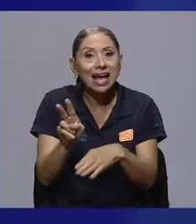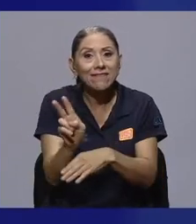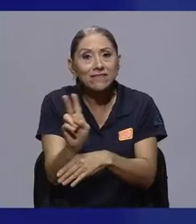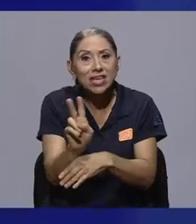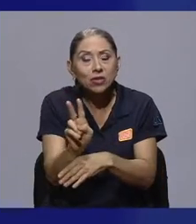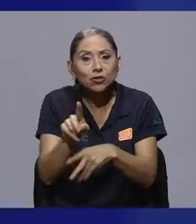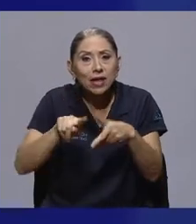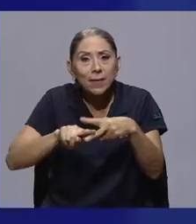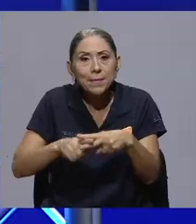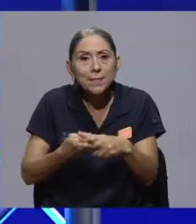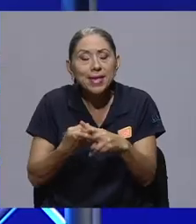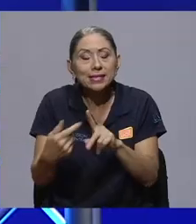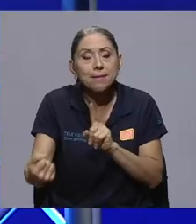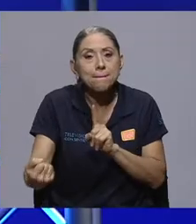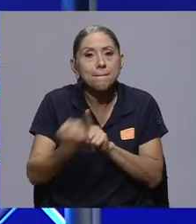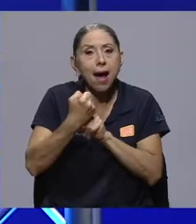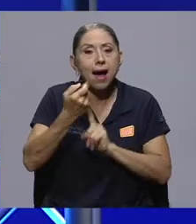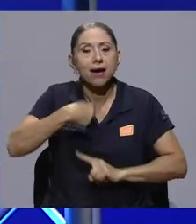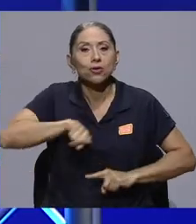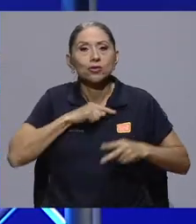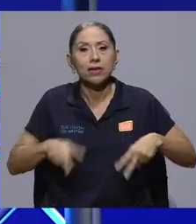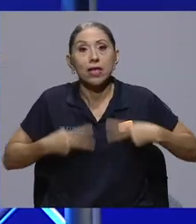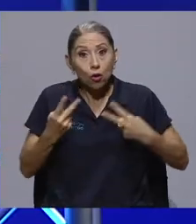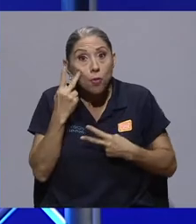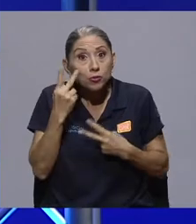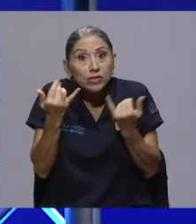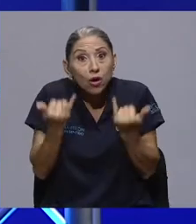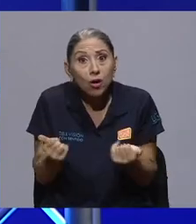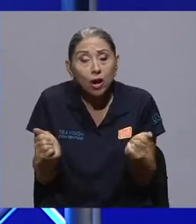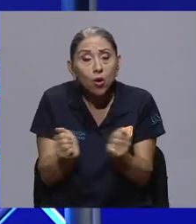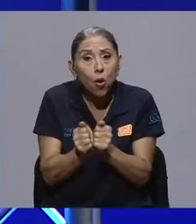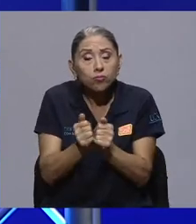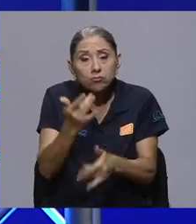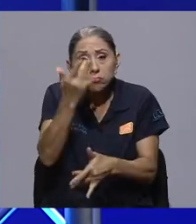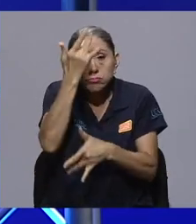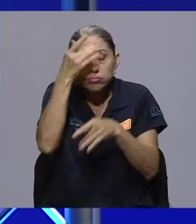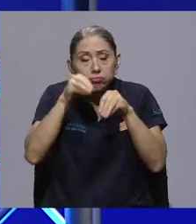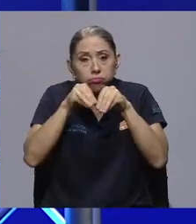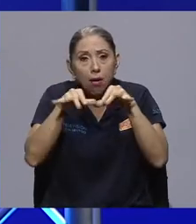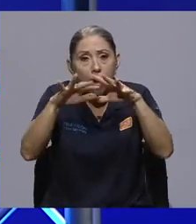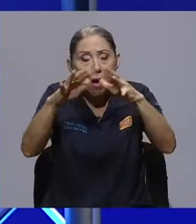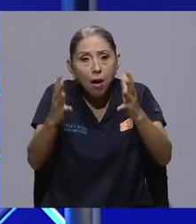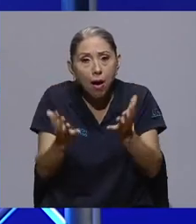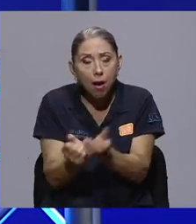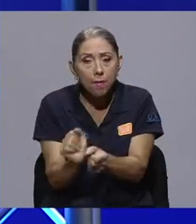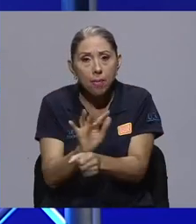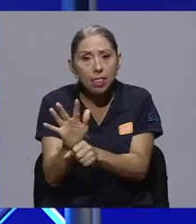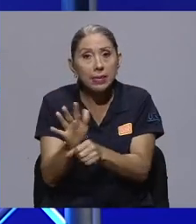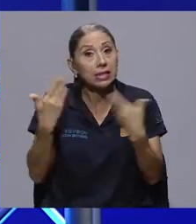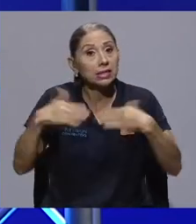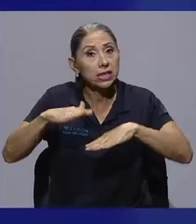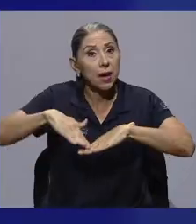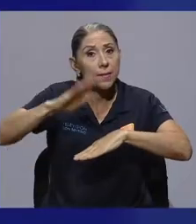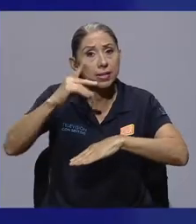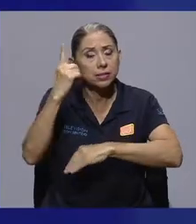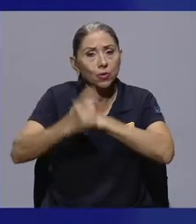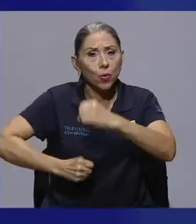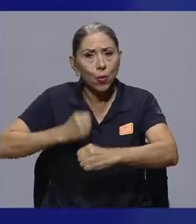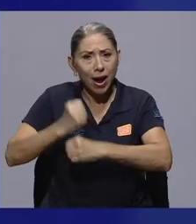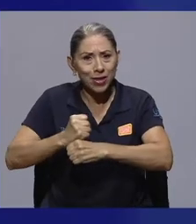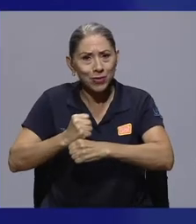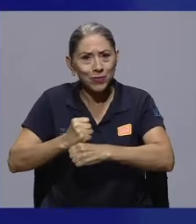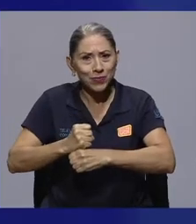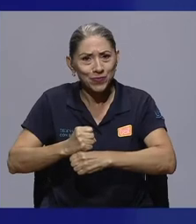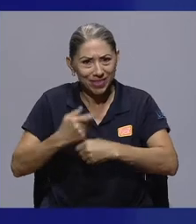real en nuestras vidas. Incluso lo hemos visto con la pandemia. Es decir, tenemos más de un año de estar en pandemia y no es sino hasta que